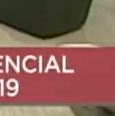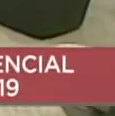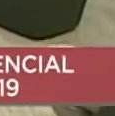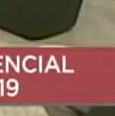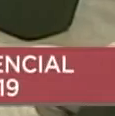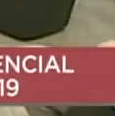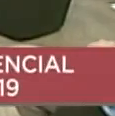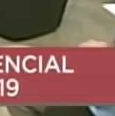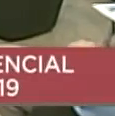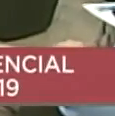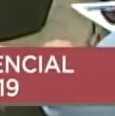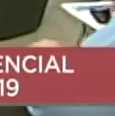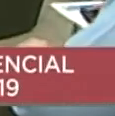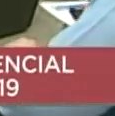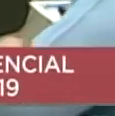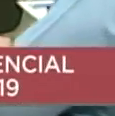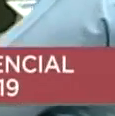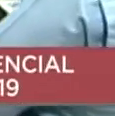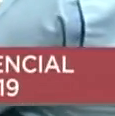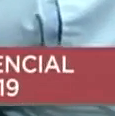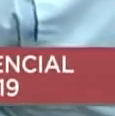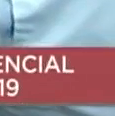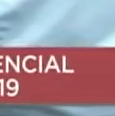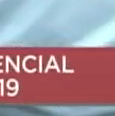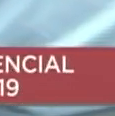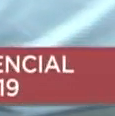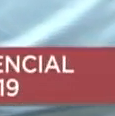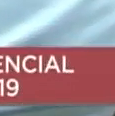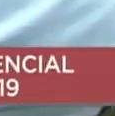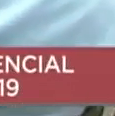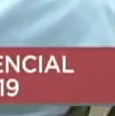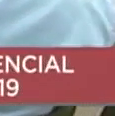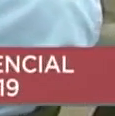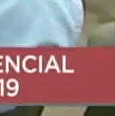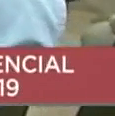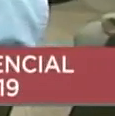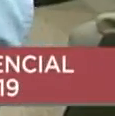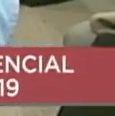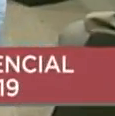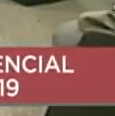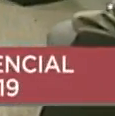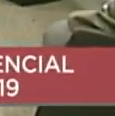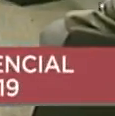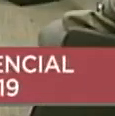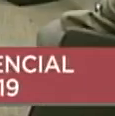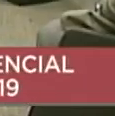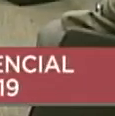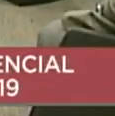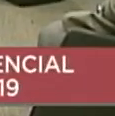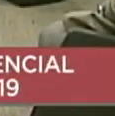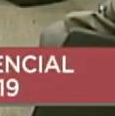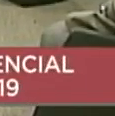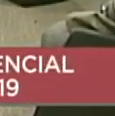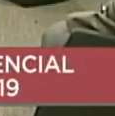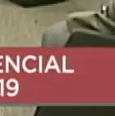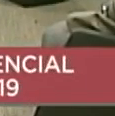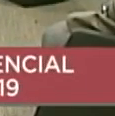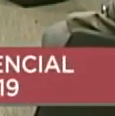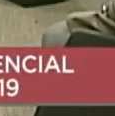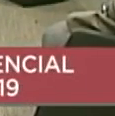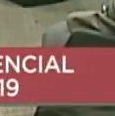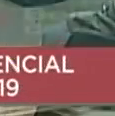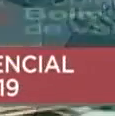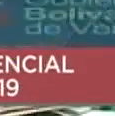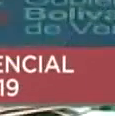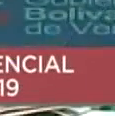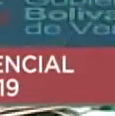en las últimas 24 horas y al mismo tiempo revisamos cada caso, seguimiento,